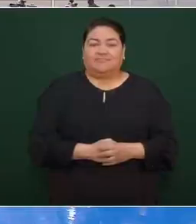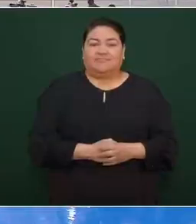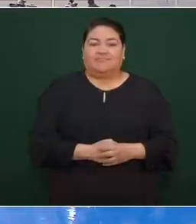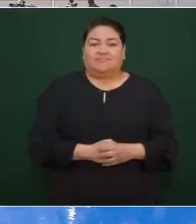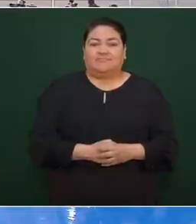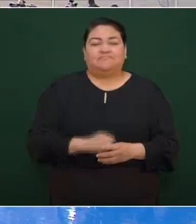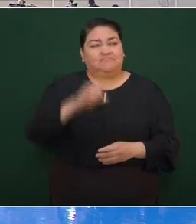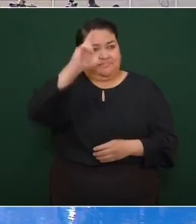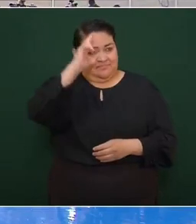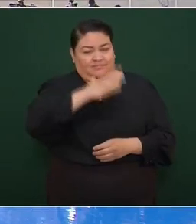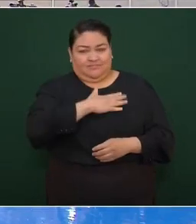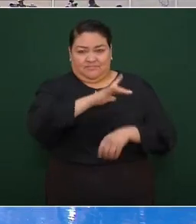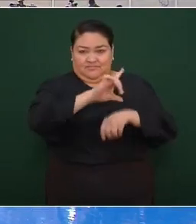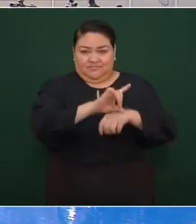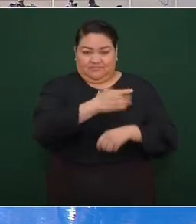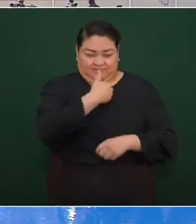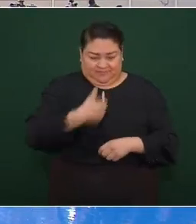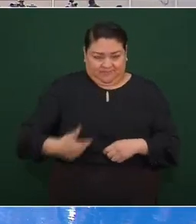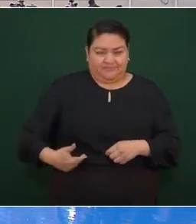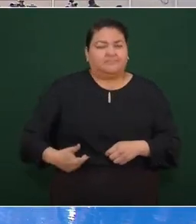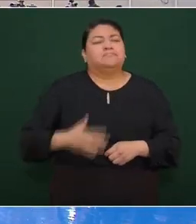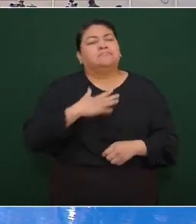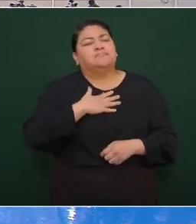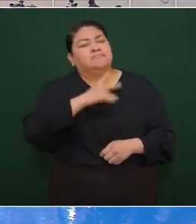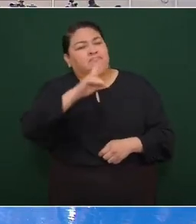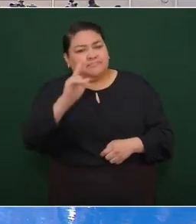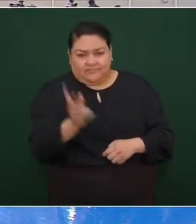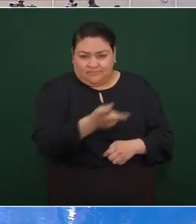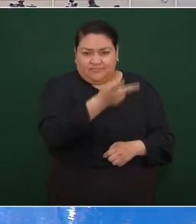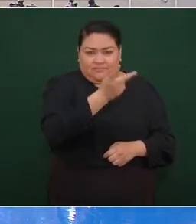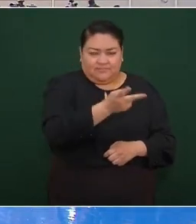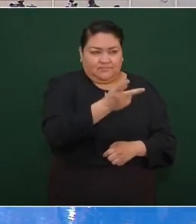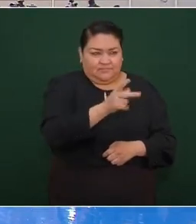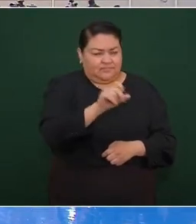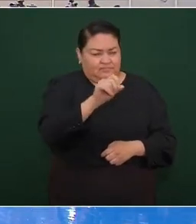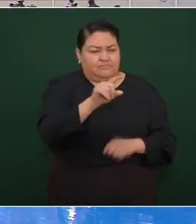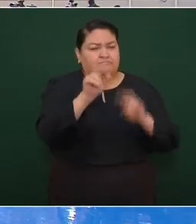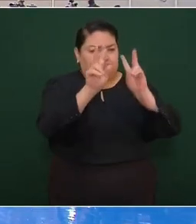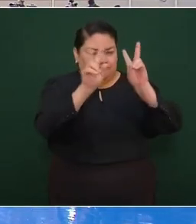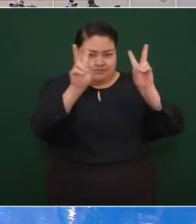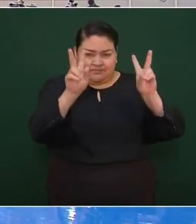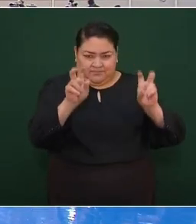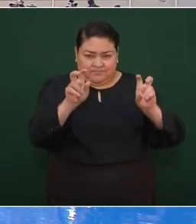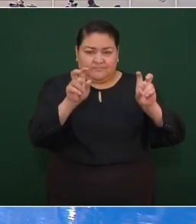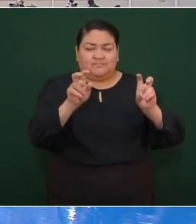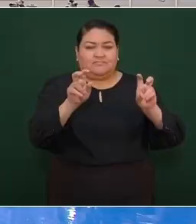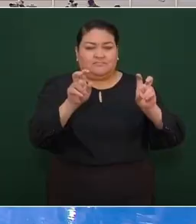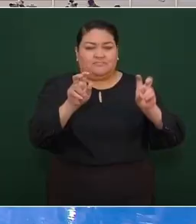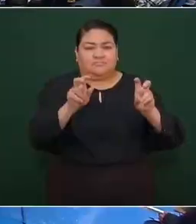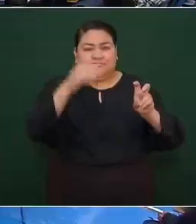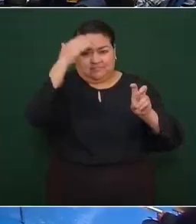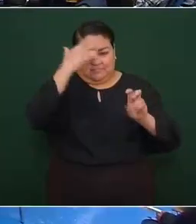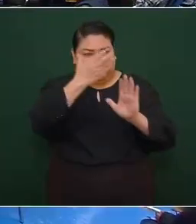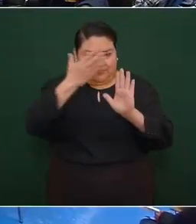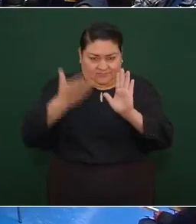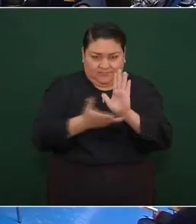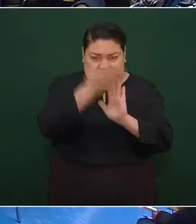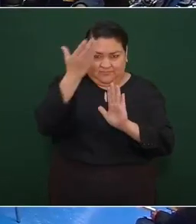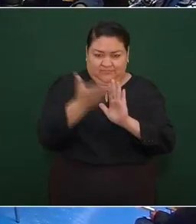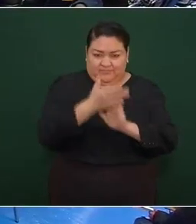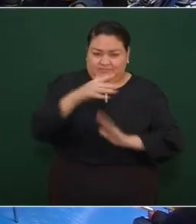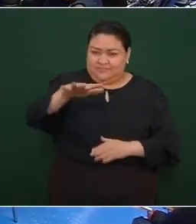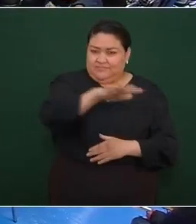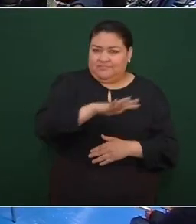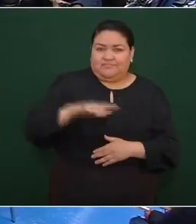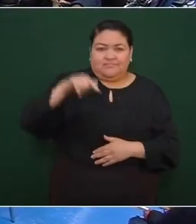Buenos días presidente quisiera también retomar un poco el tema de proyectos de infraestructura para